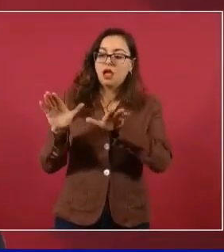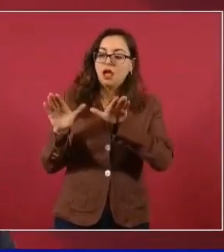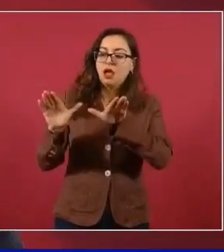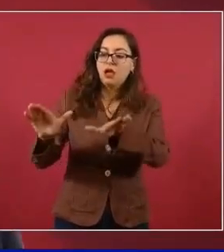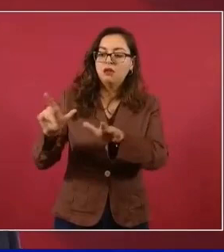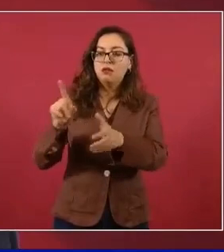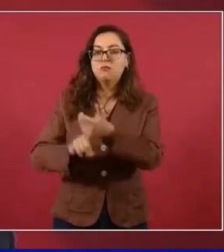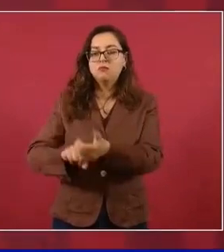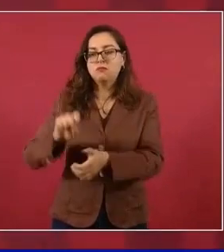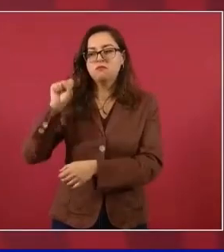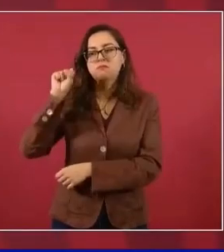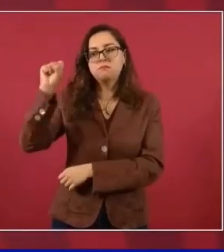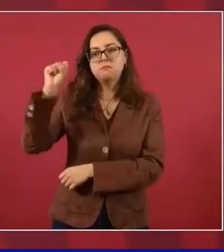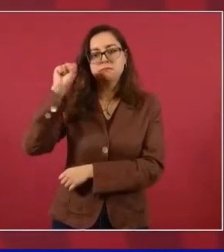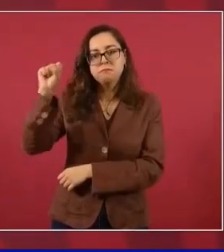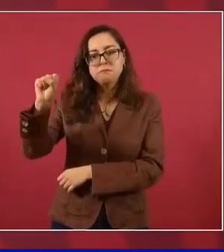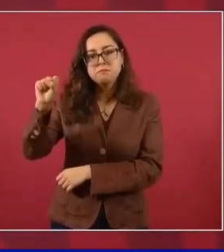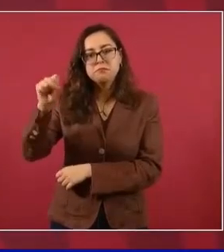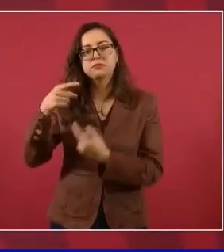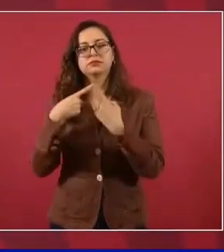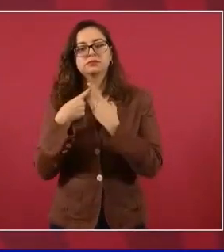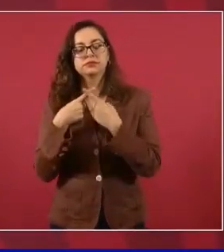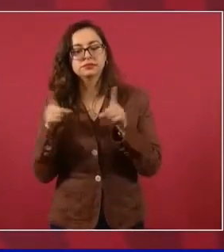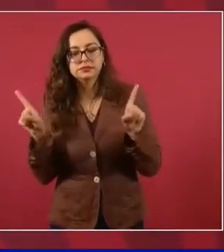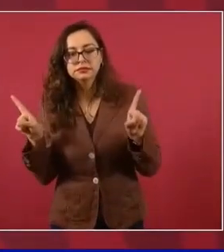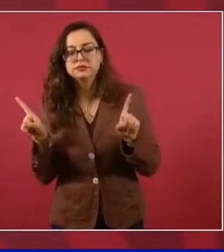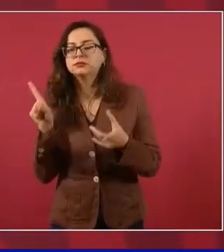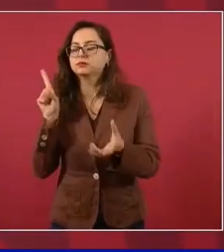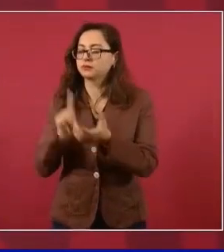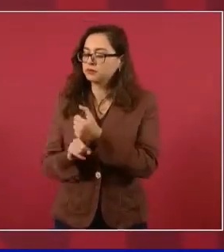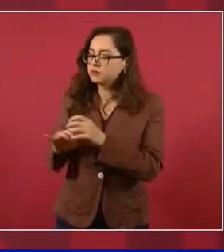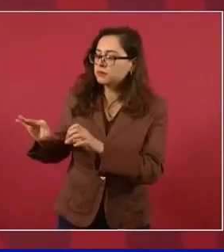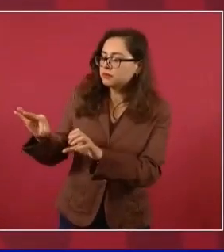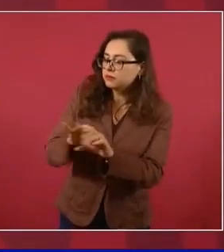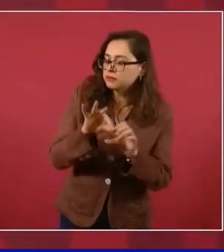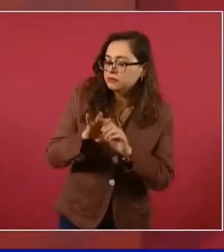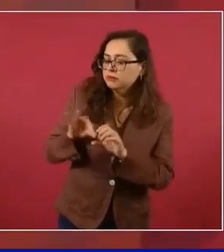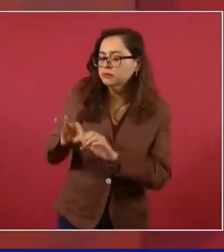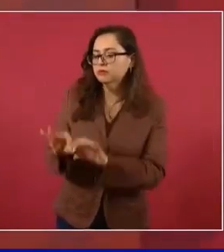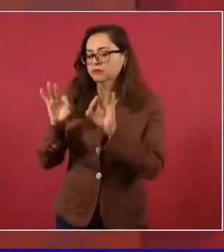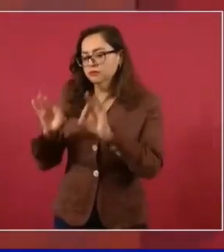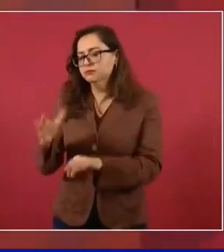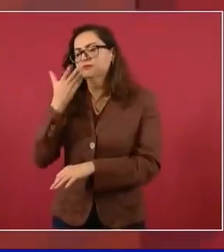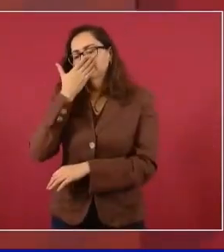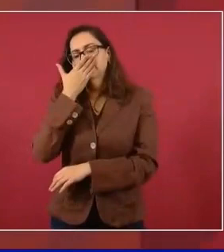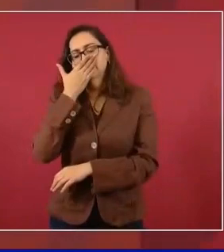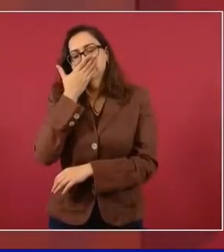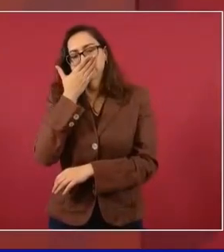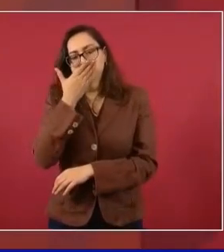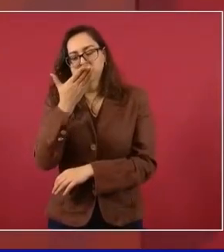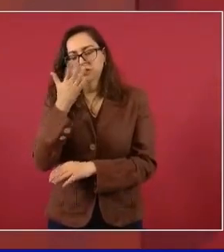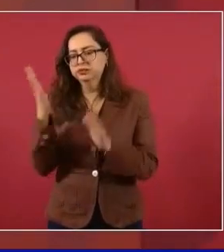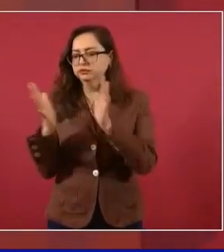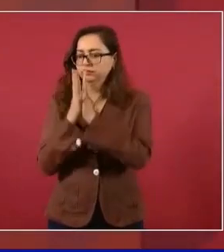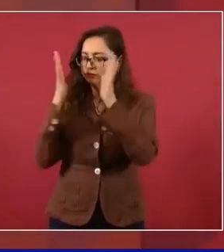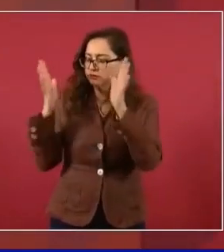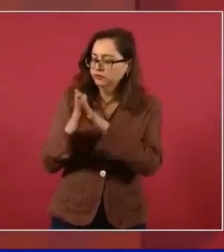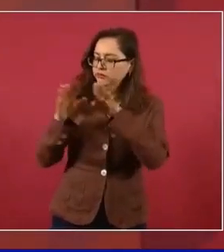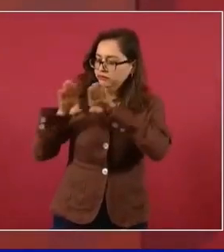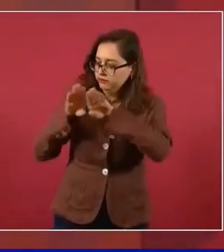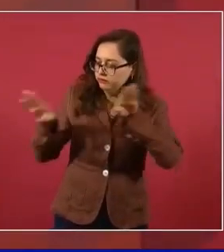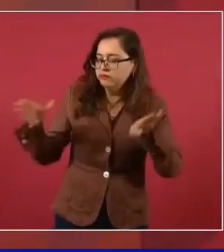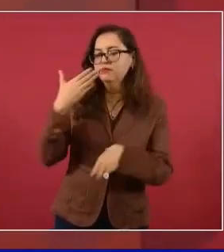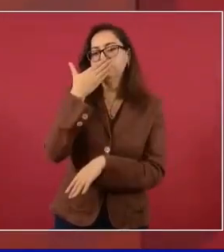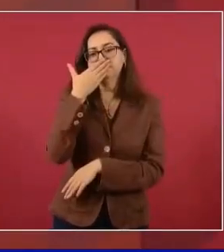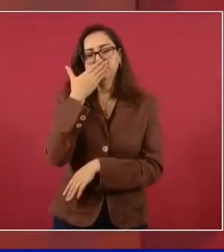ha habido más democracia sindical. De todas maneras,